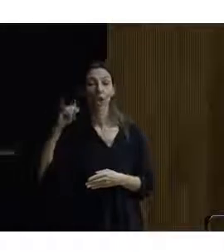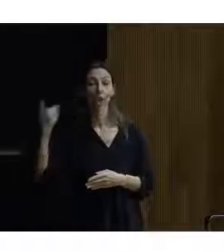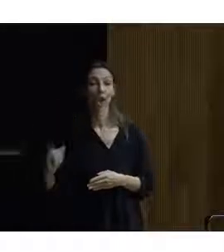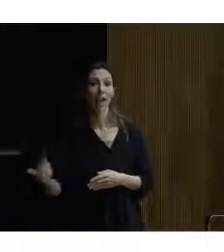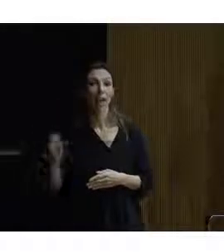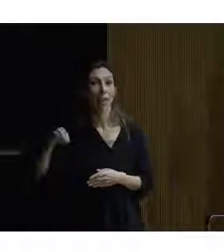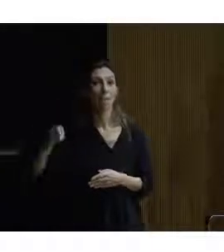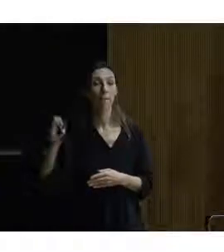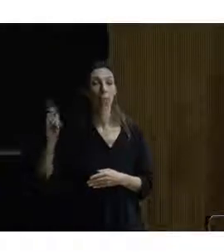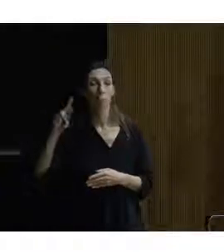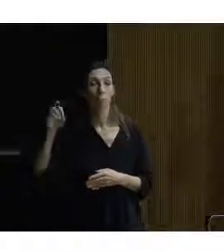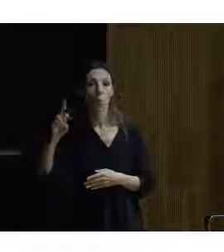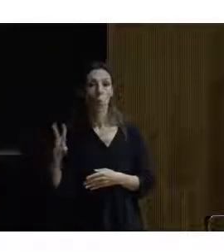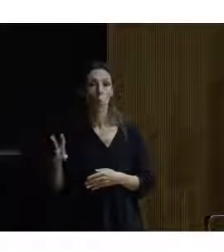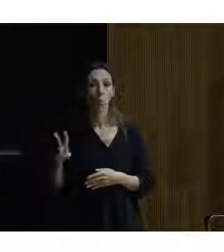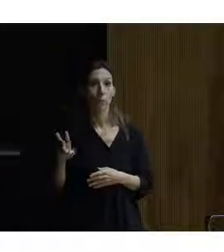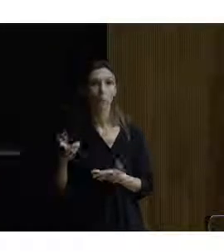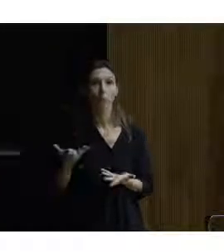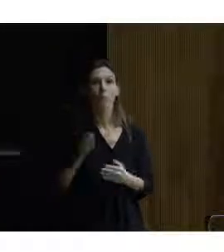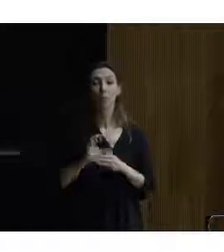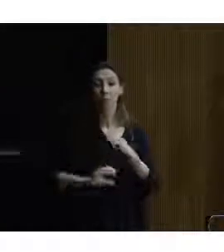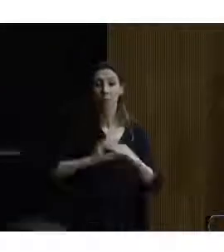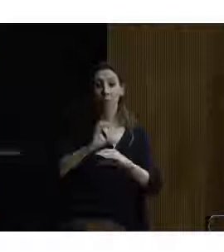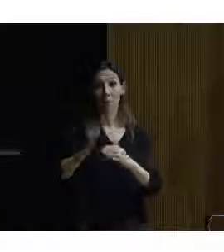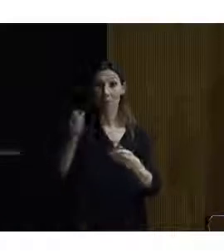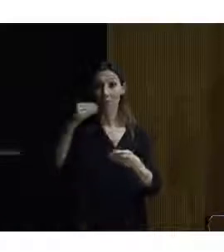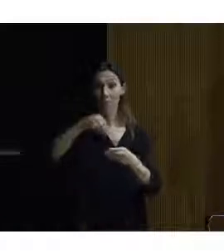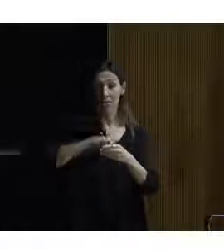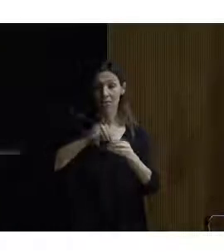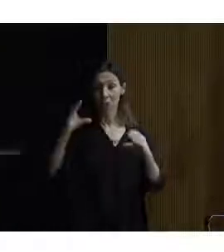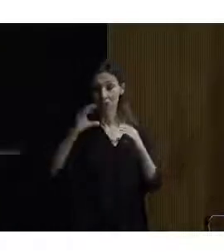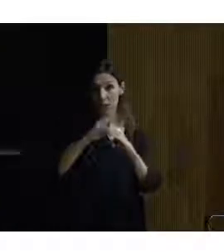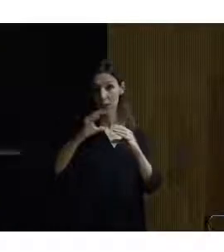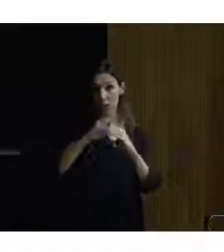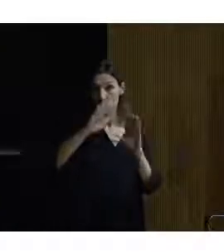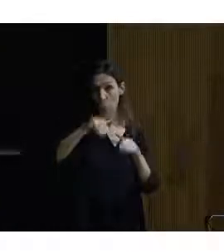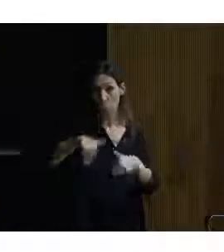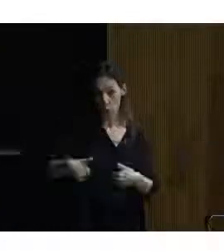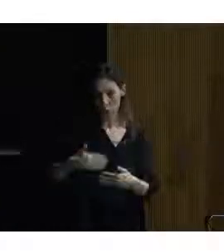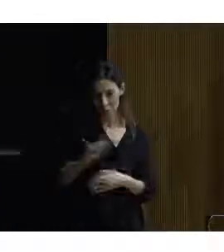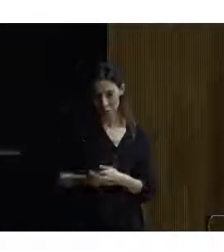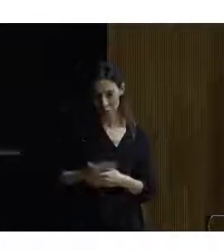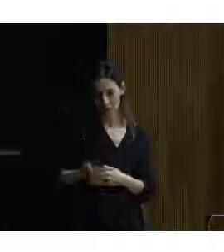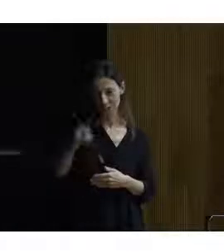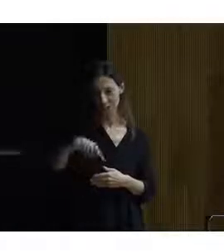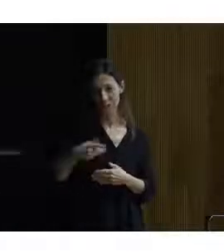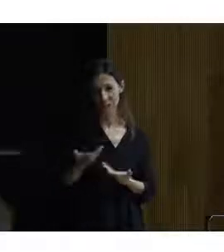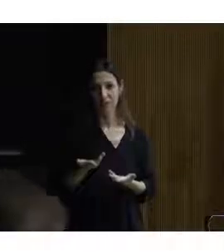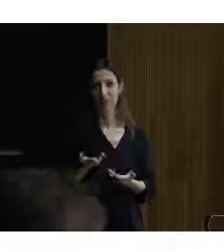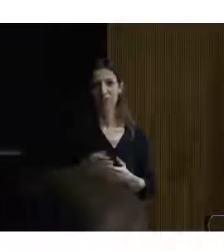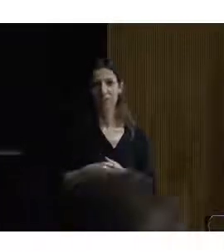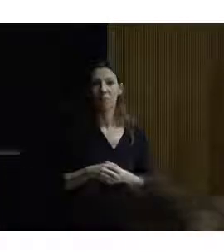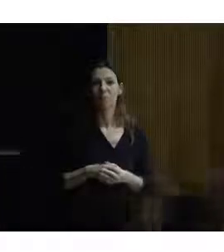es arquitecto del CEAPAT, que pertenece al INSERSO. Y por último, pero no por menos importante, tenemos